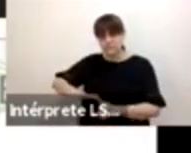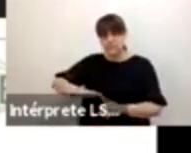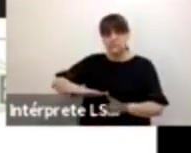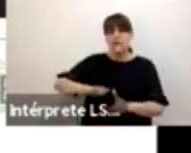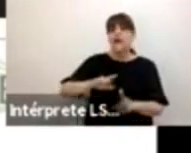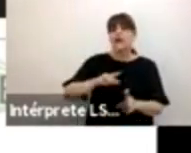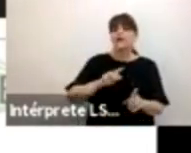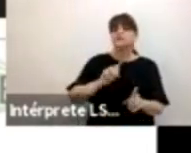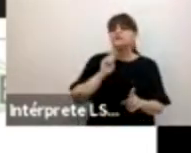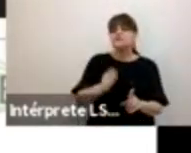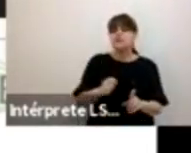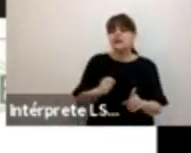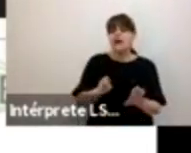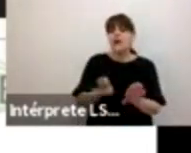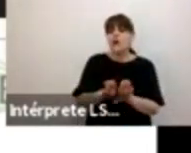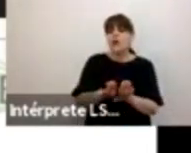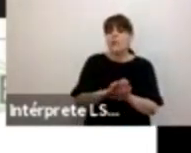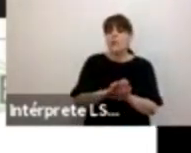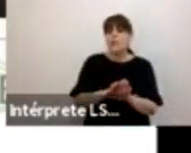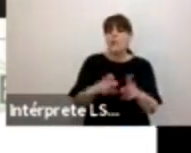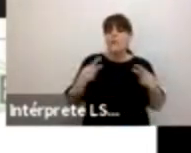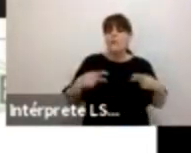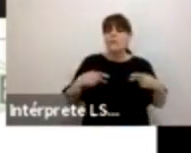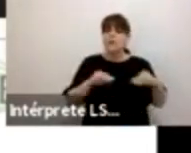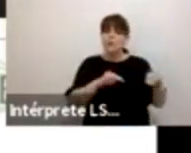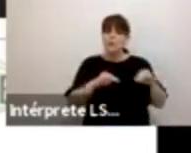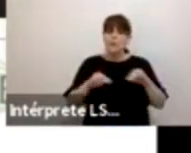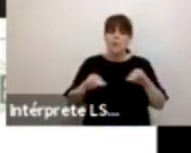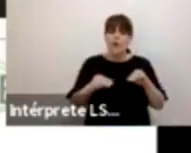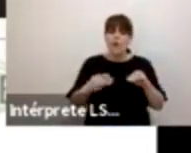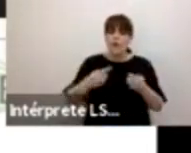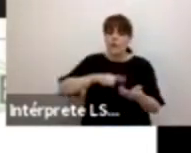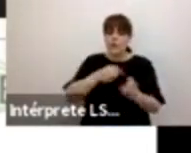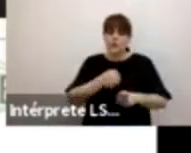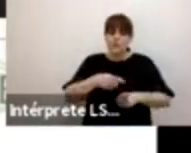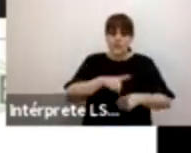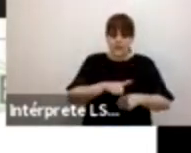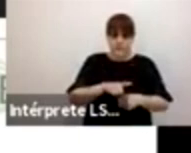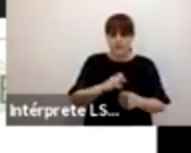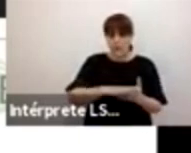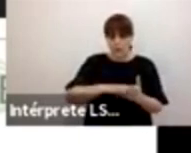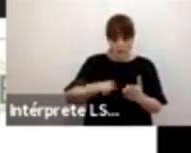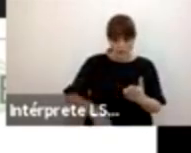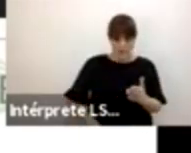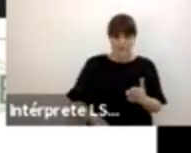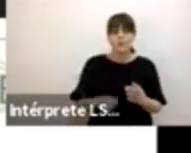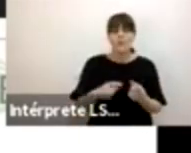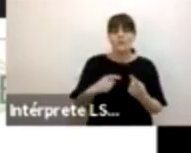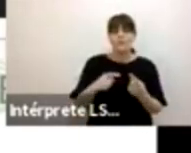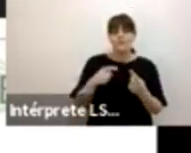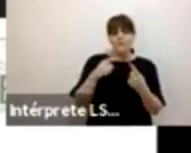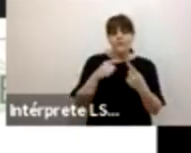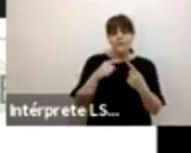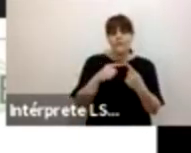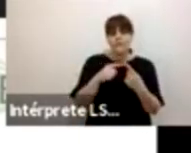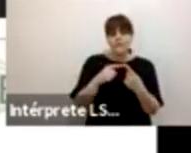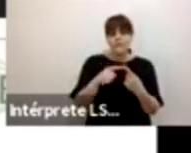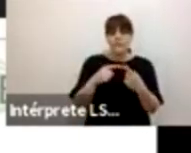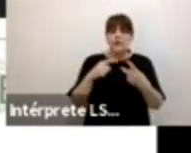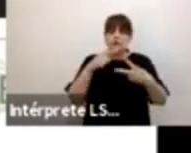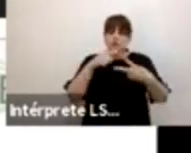la movilidad social. Tenemos a nivel de las mediciones oficiales dos